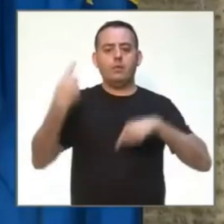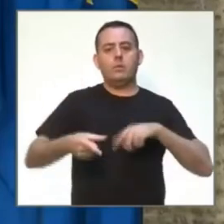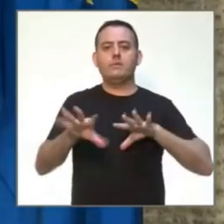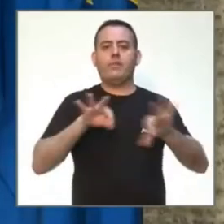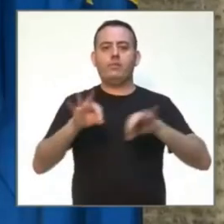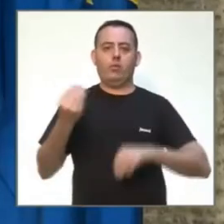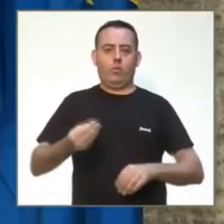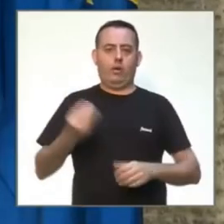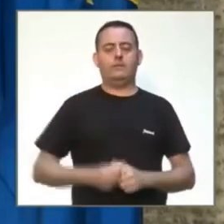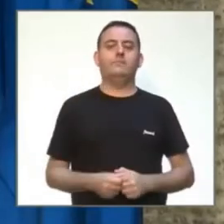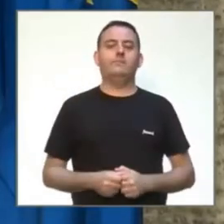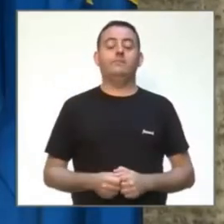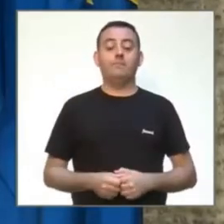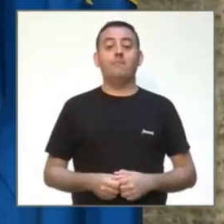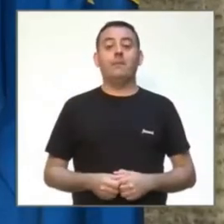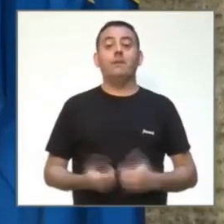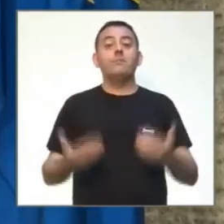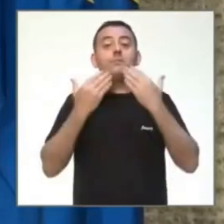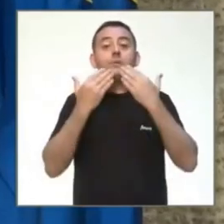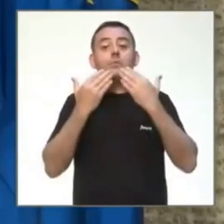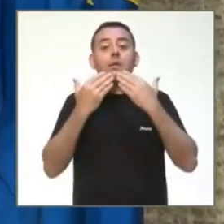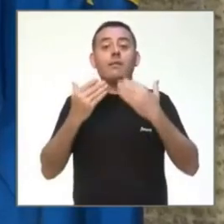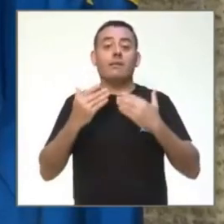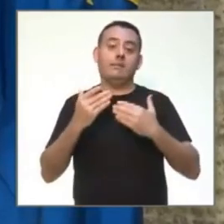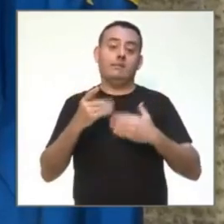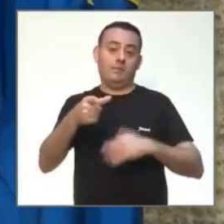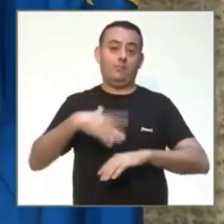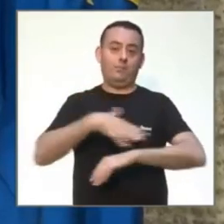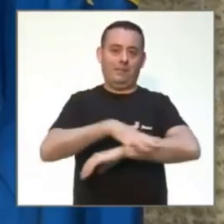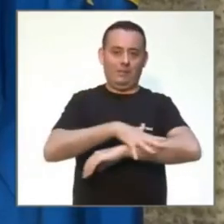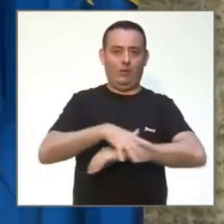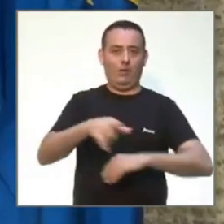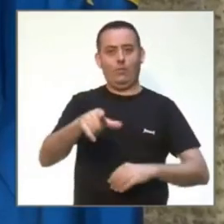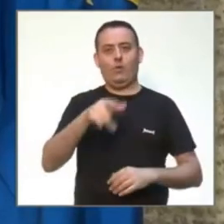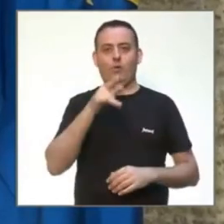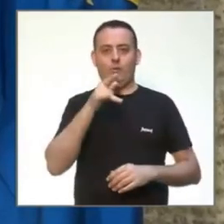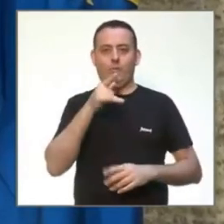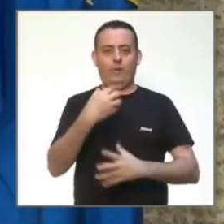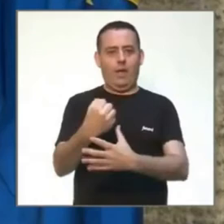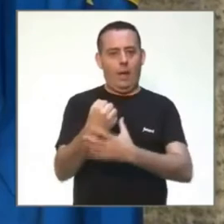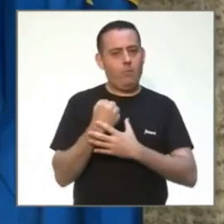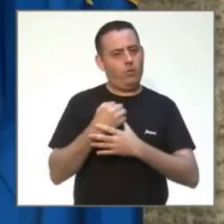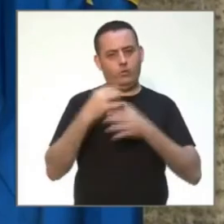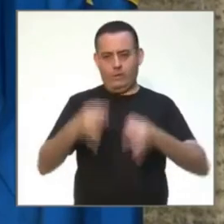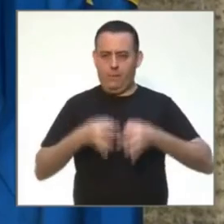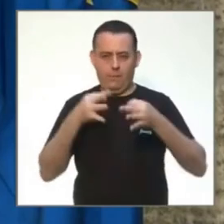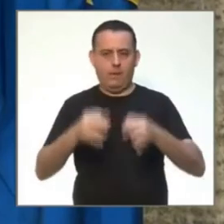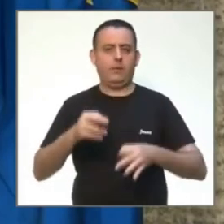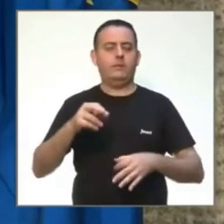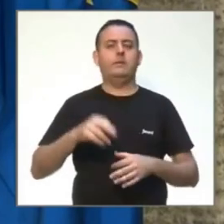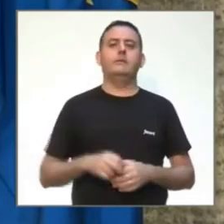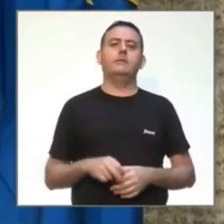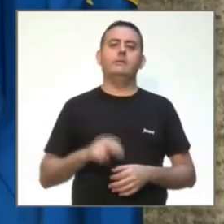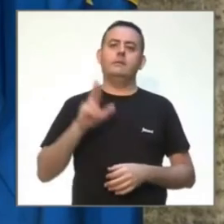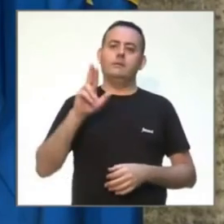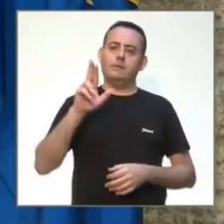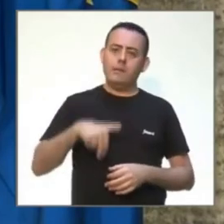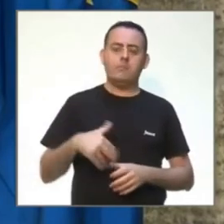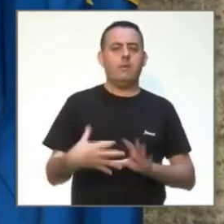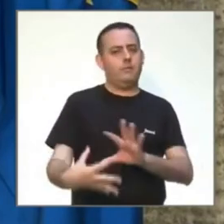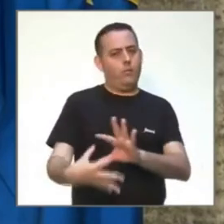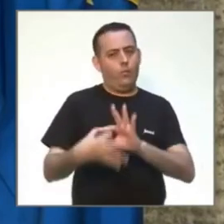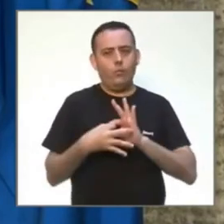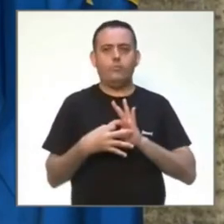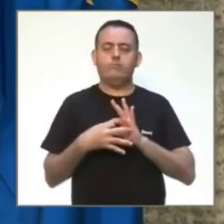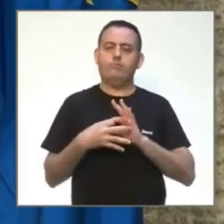Muchísimas gracias, ministro, por tu apoyo permanente, por tu soporte y siempre tu